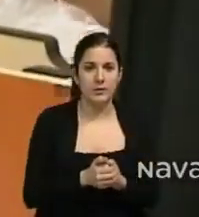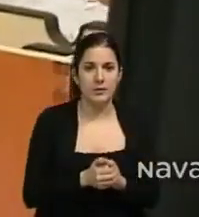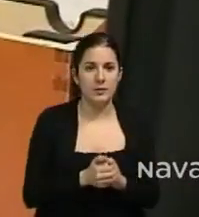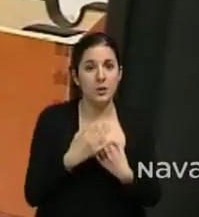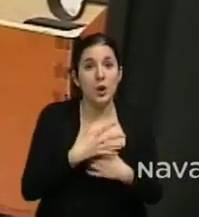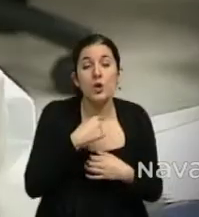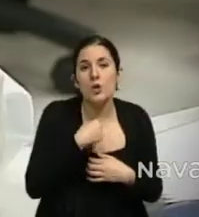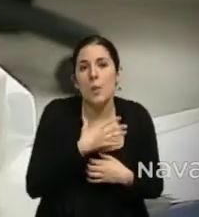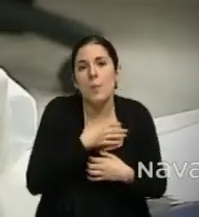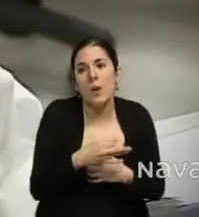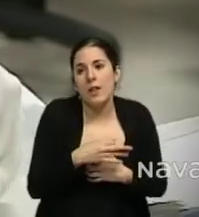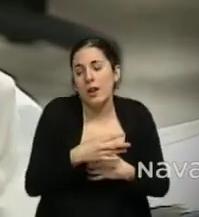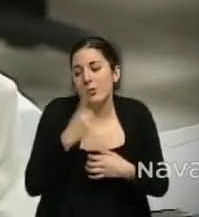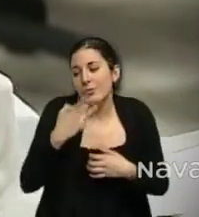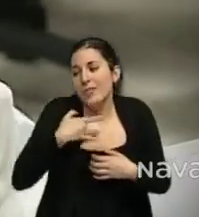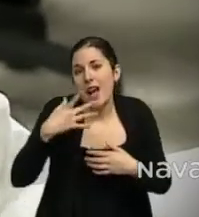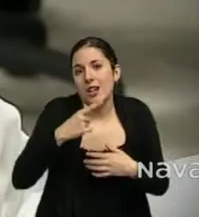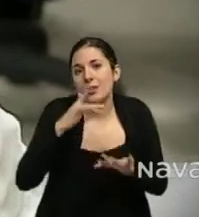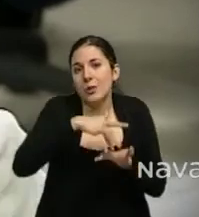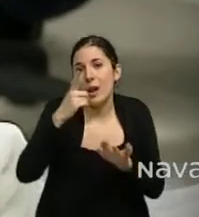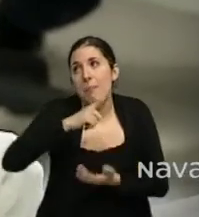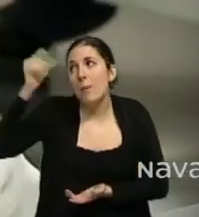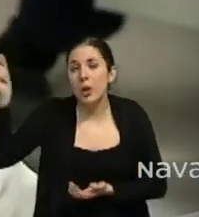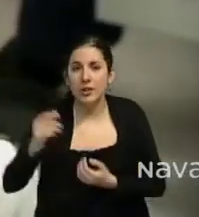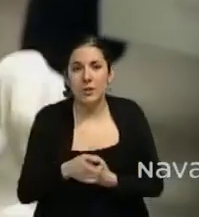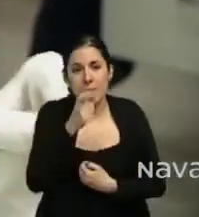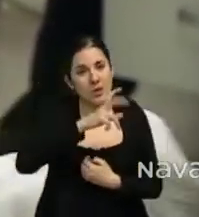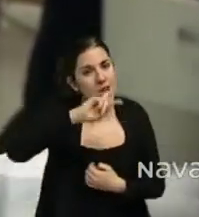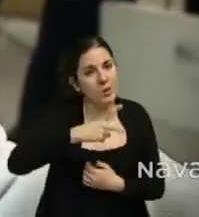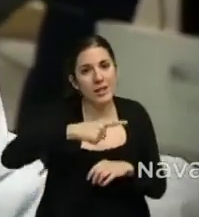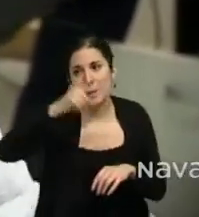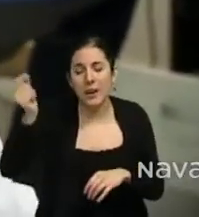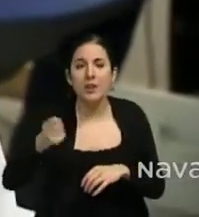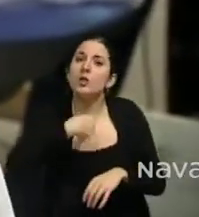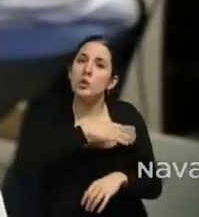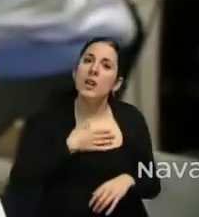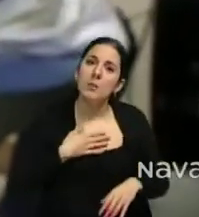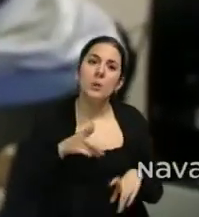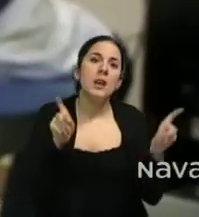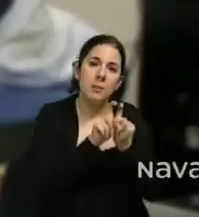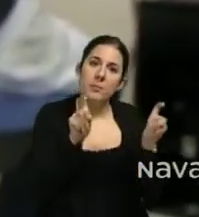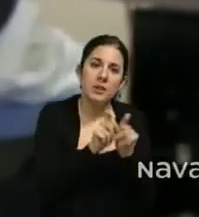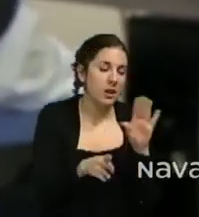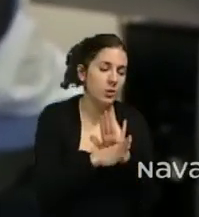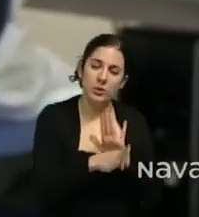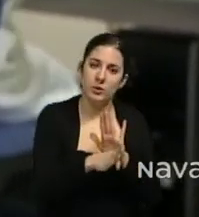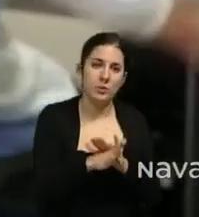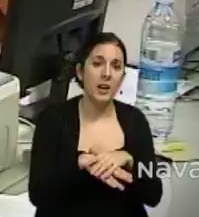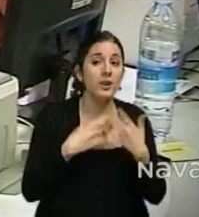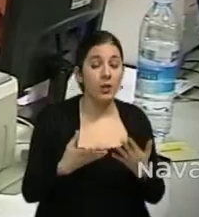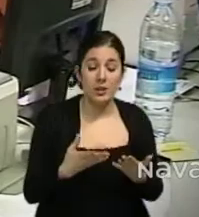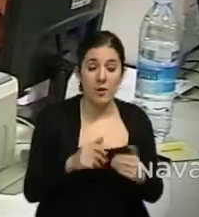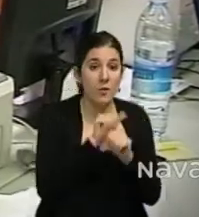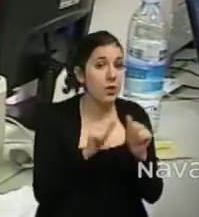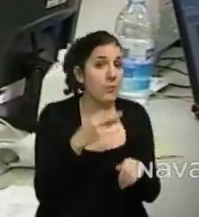iré de aquí y otras personas como yo se irán de aquí y queremos que la empresa siga. Entonces la única forma es preparar a la gente,